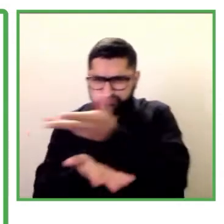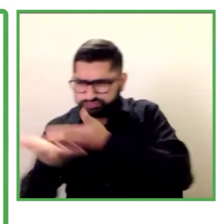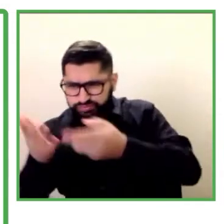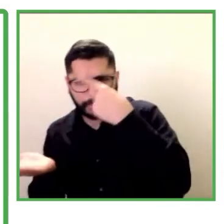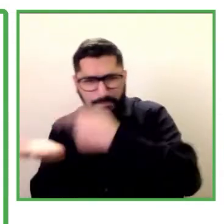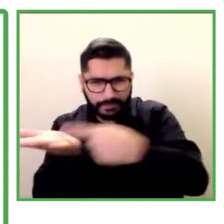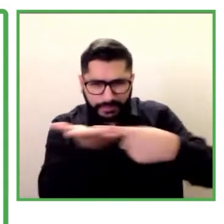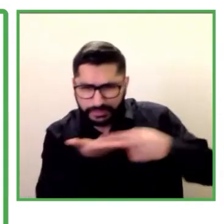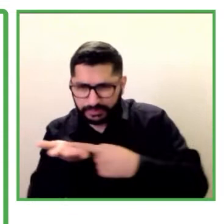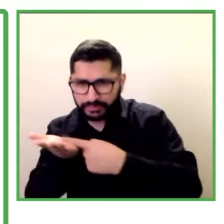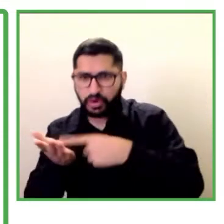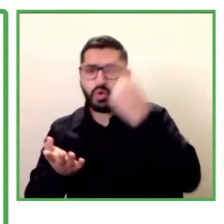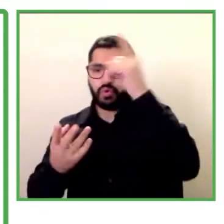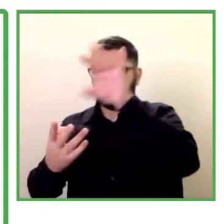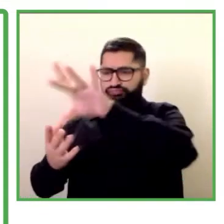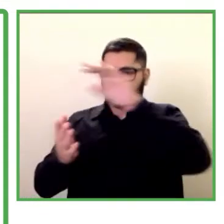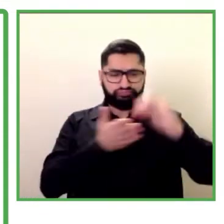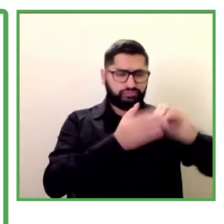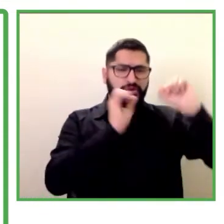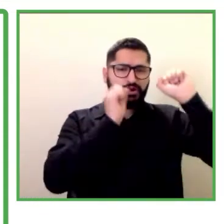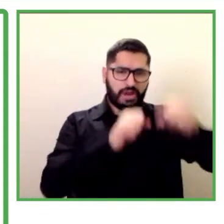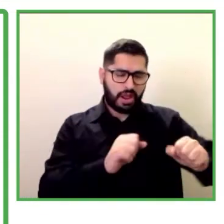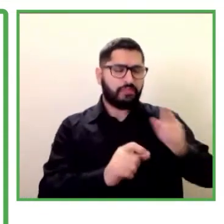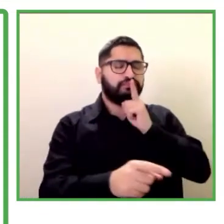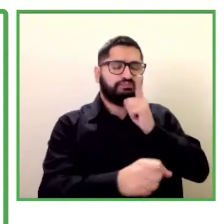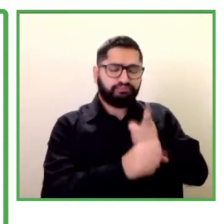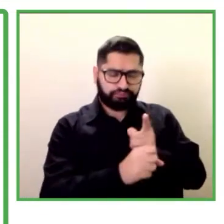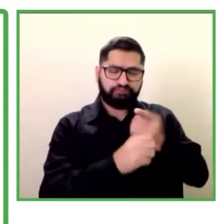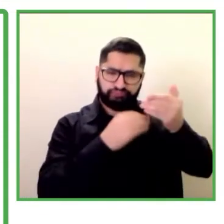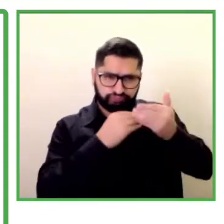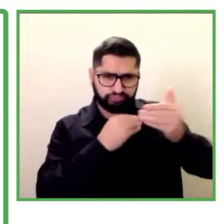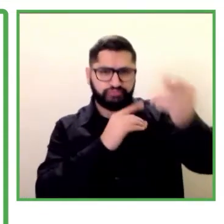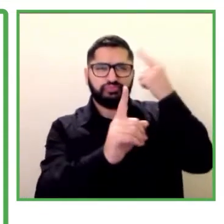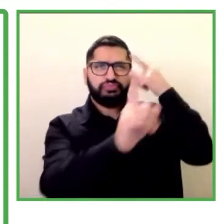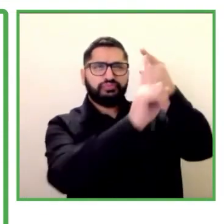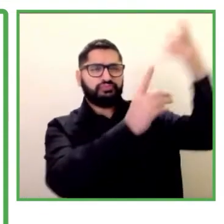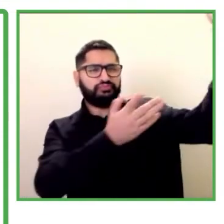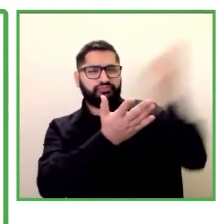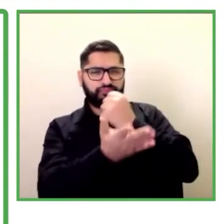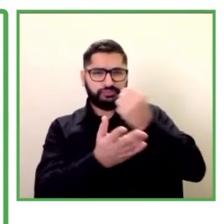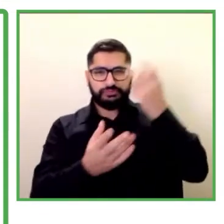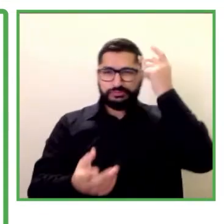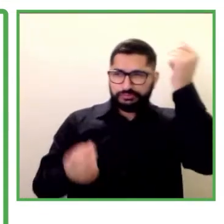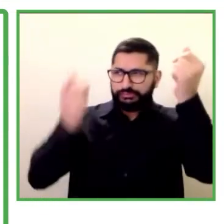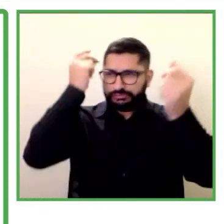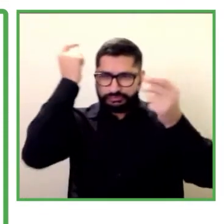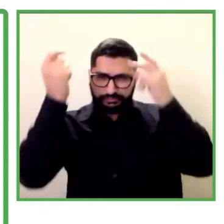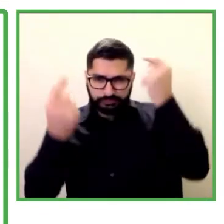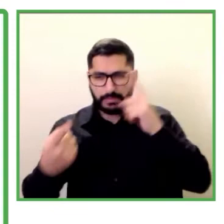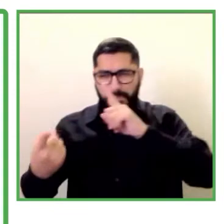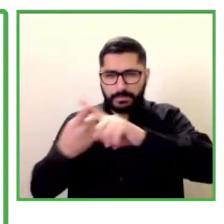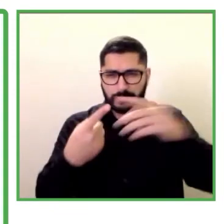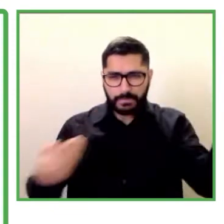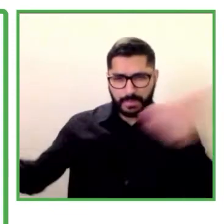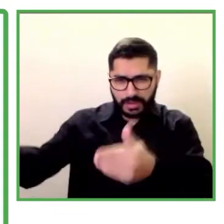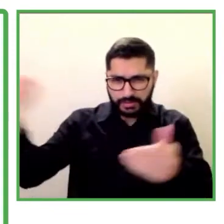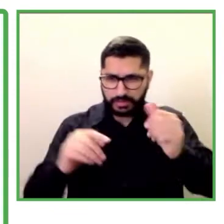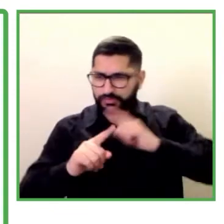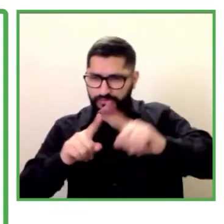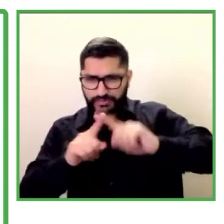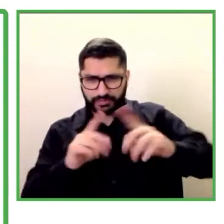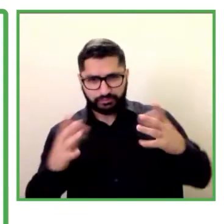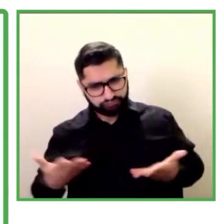y participamos de las iniciativas todas las que nos hagan sentido pero también aquellas que ya superamos para poder acompañar a las empresas que están recién partiendo